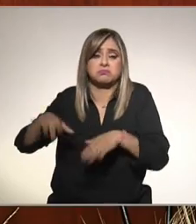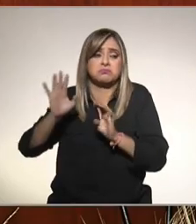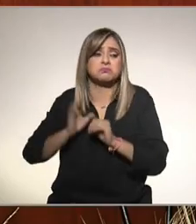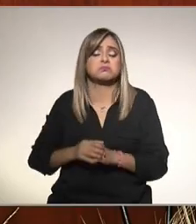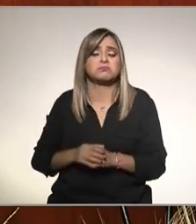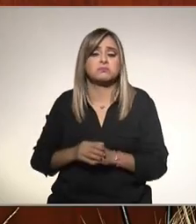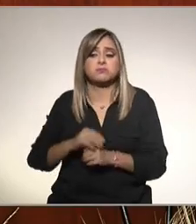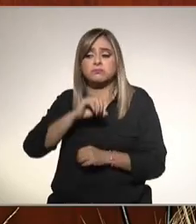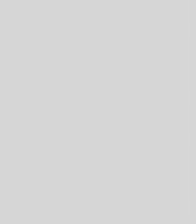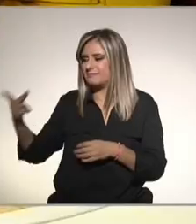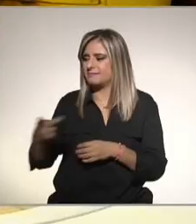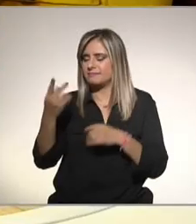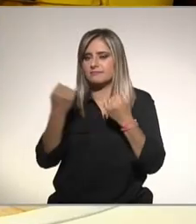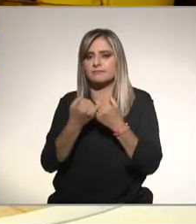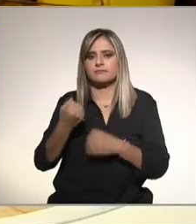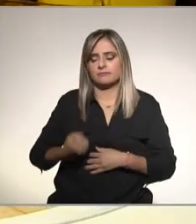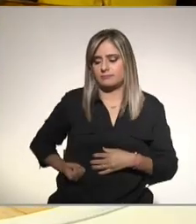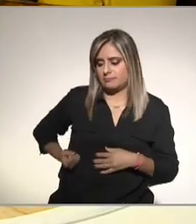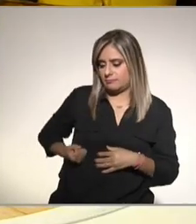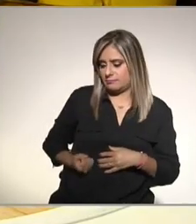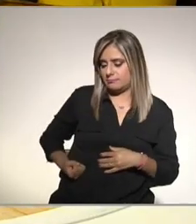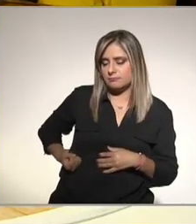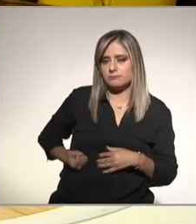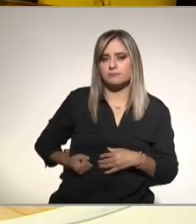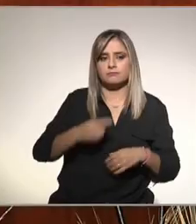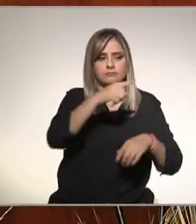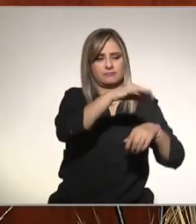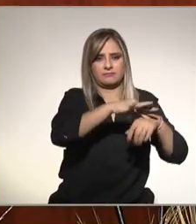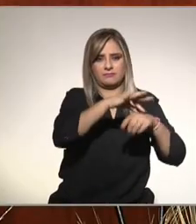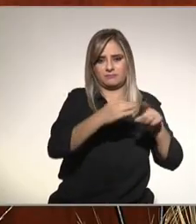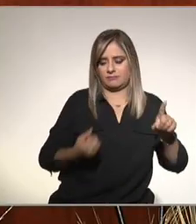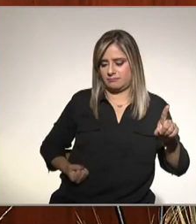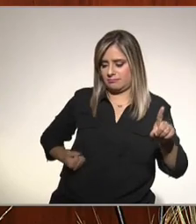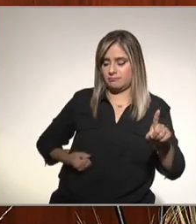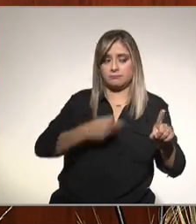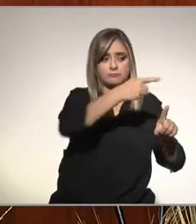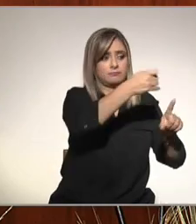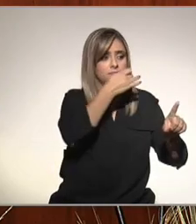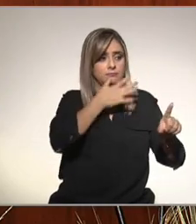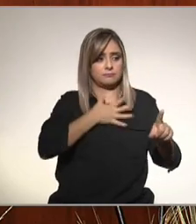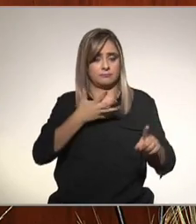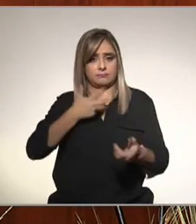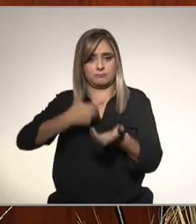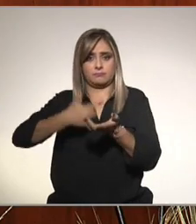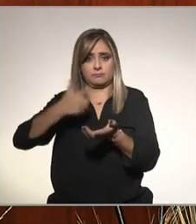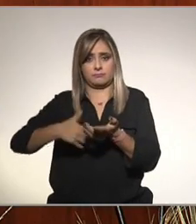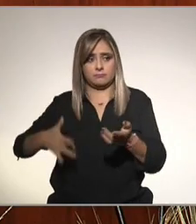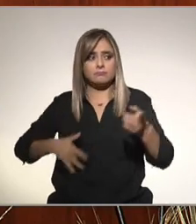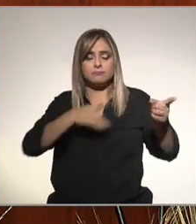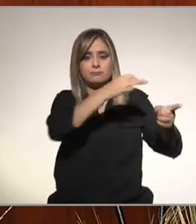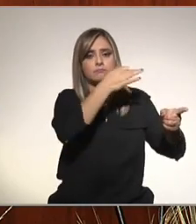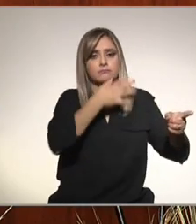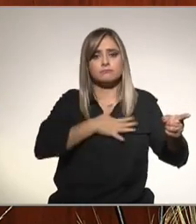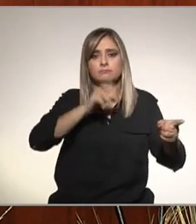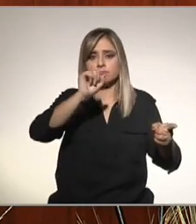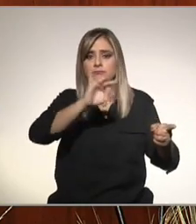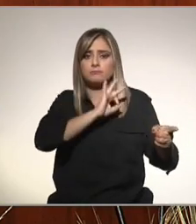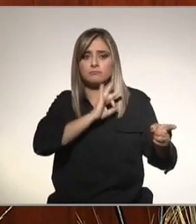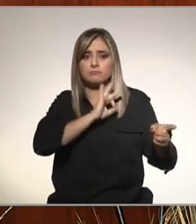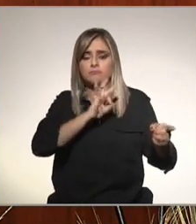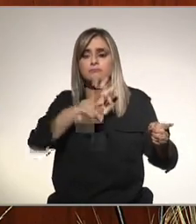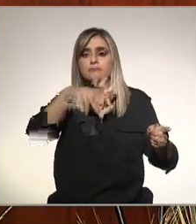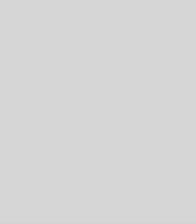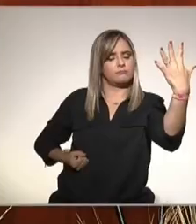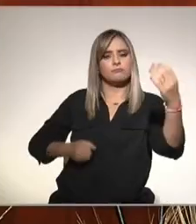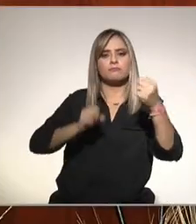enfermedades cardiovasculares por ultrasonido puedes saber si hay hígado graso o no la respuesta es sí pero no lo